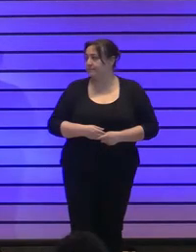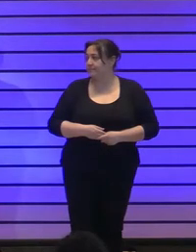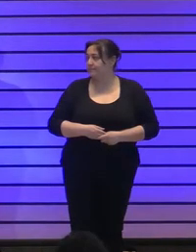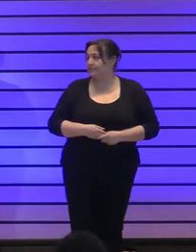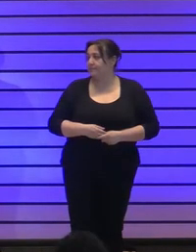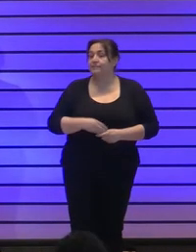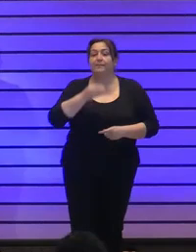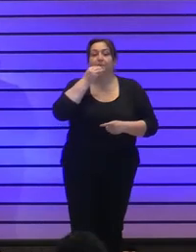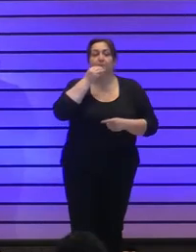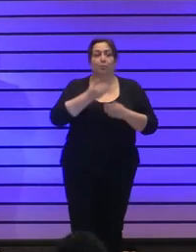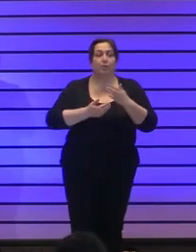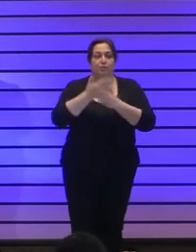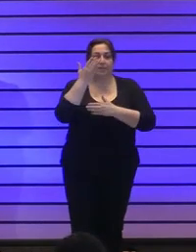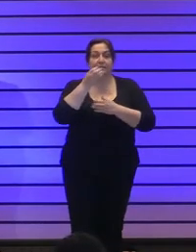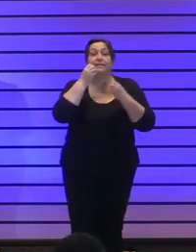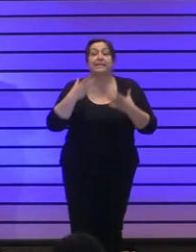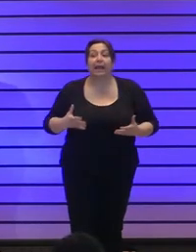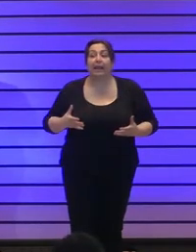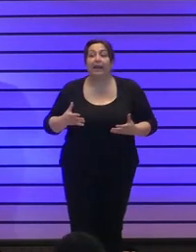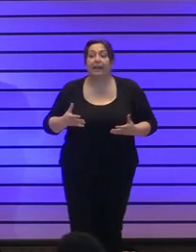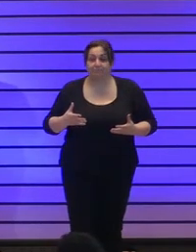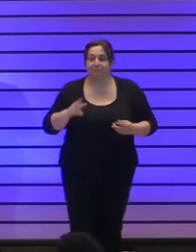Buenos días, ¿cómo estáis?